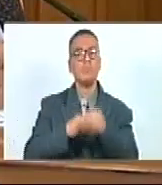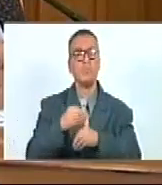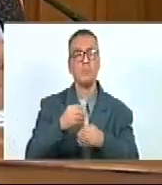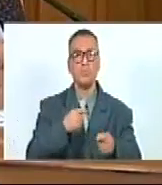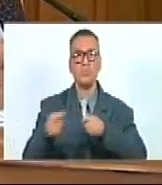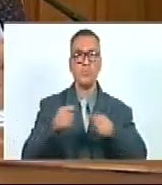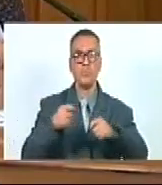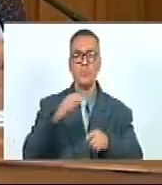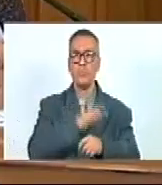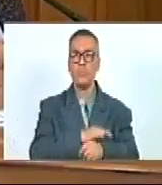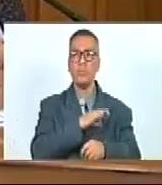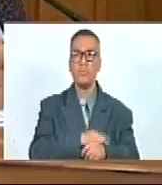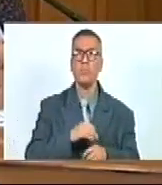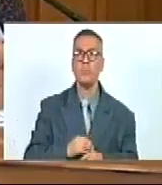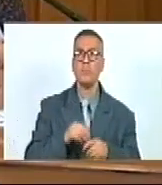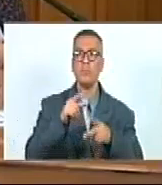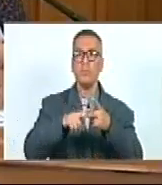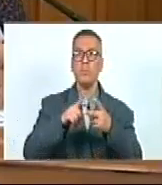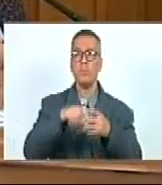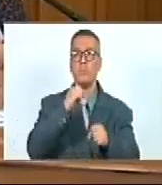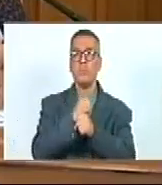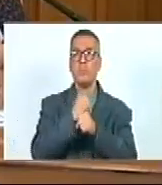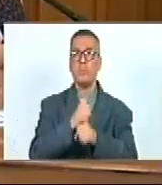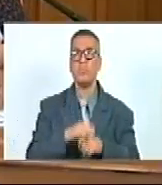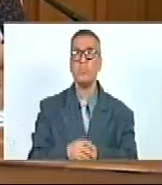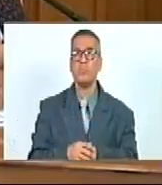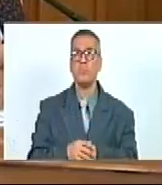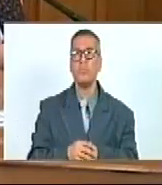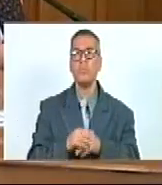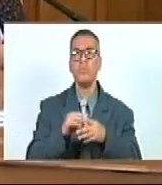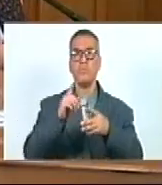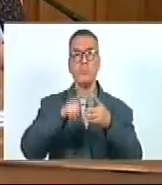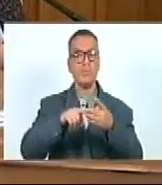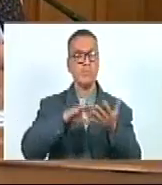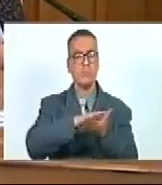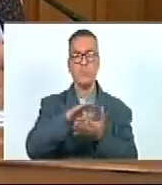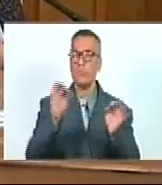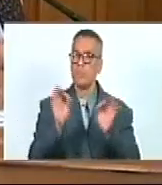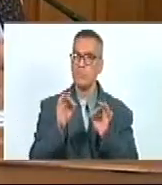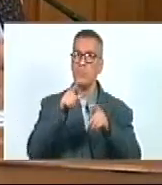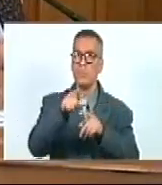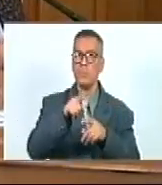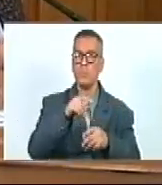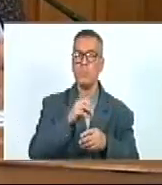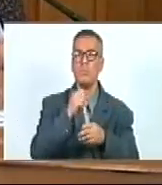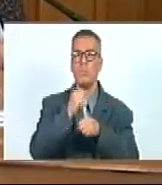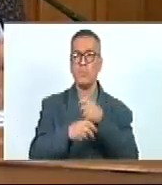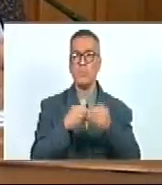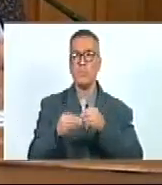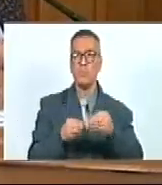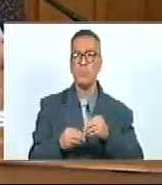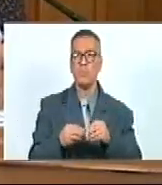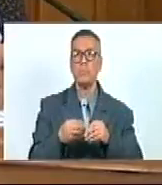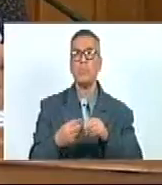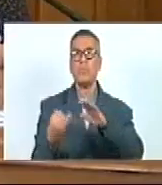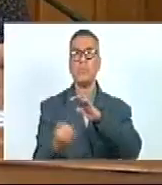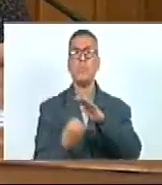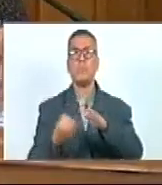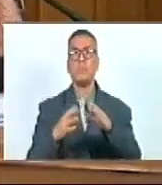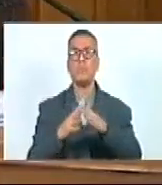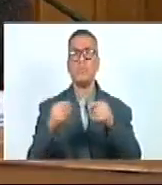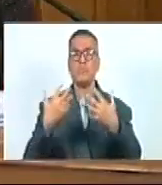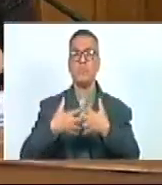del control social en su ámbito laboral. sin que se vea afectada la eficacia del funcionamiento de la institución o